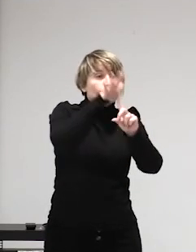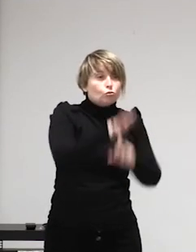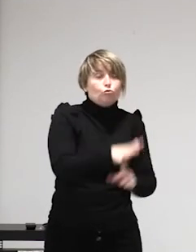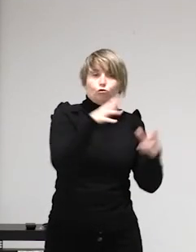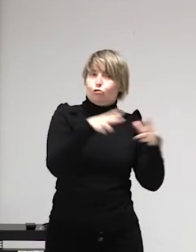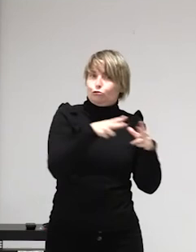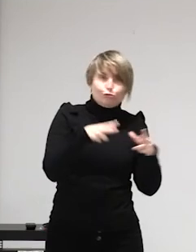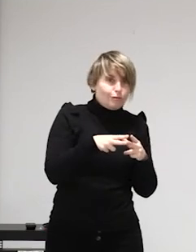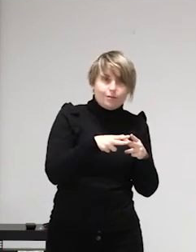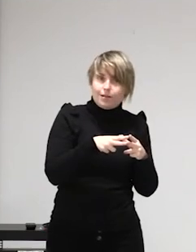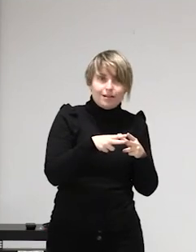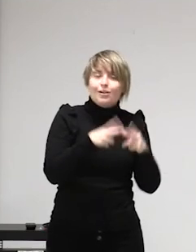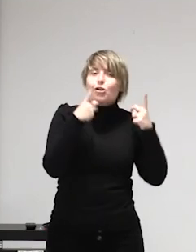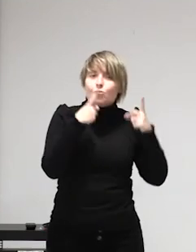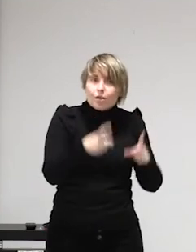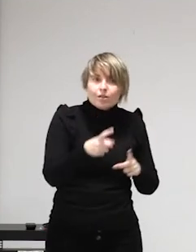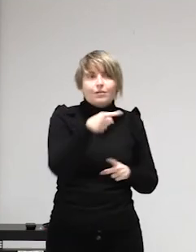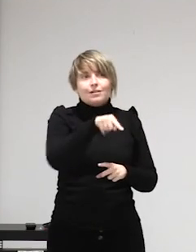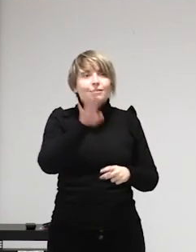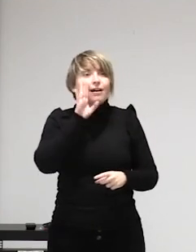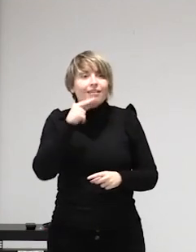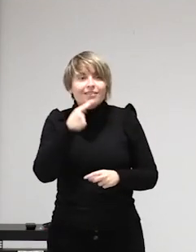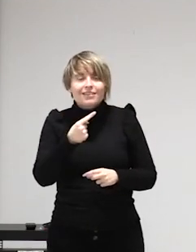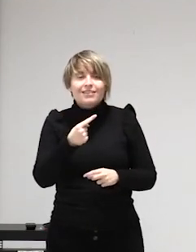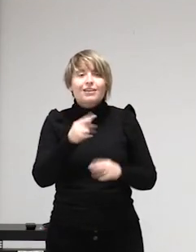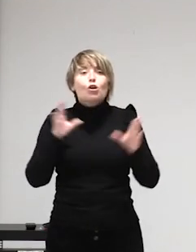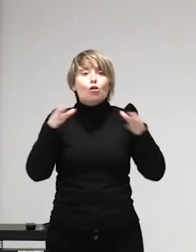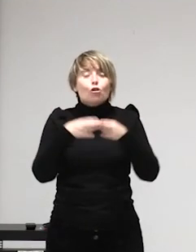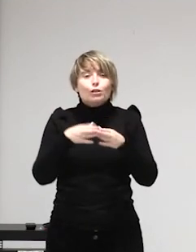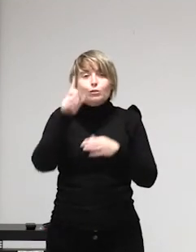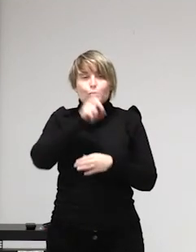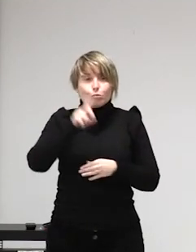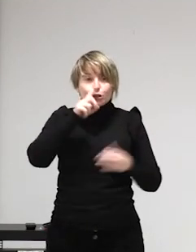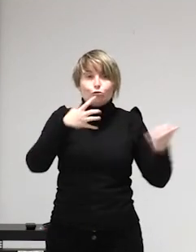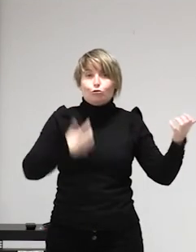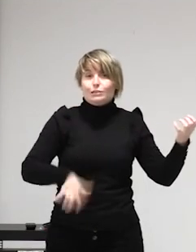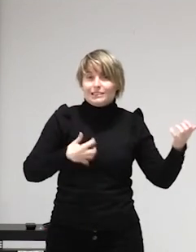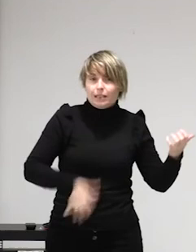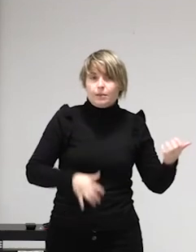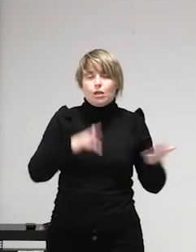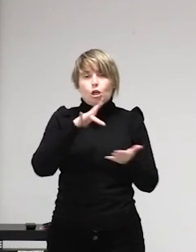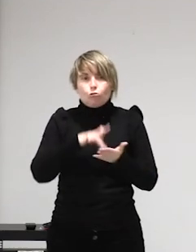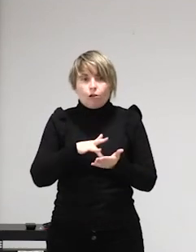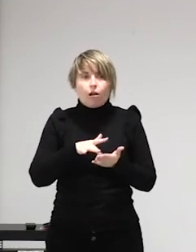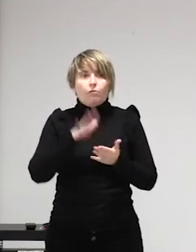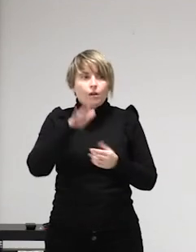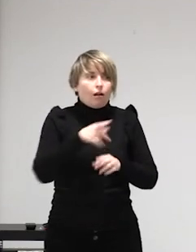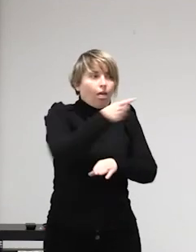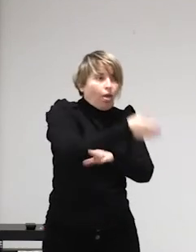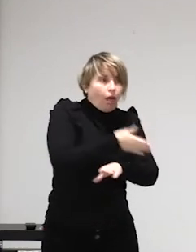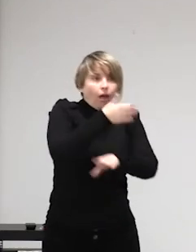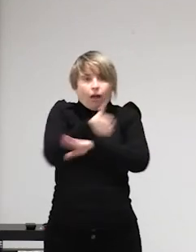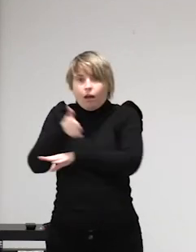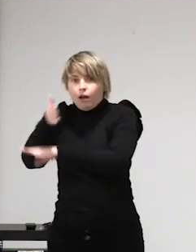a que haga una charla sobre abolicionismo claro pero por supuesto es que nosotras somos las primeras que no queremos pues que